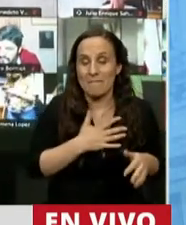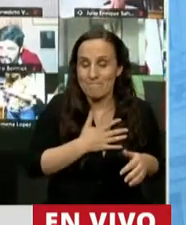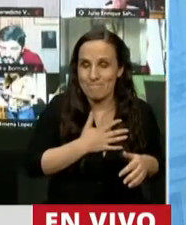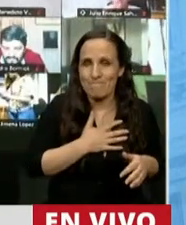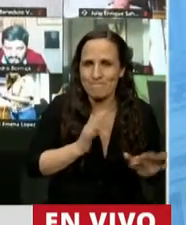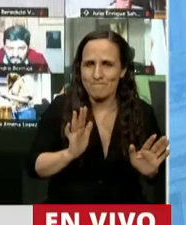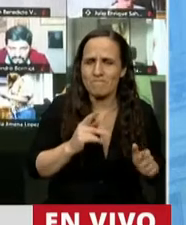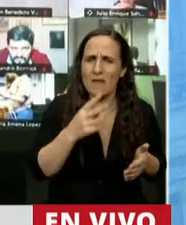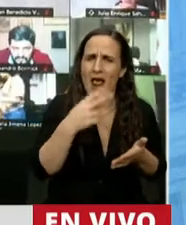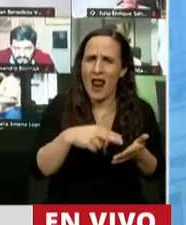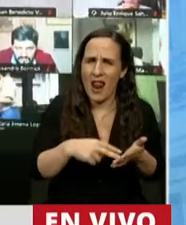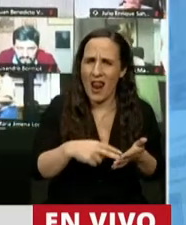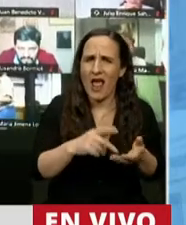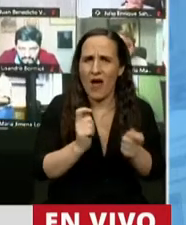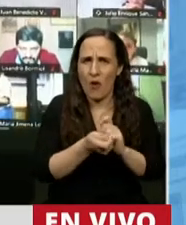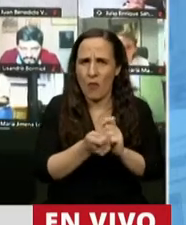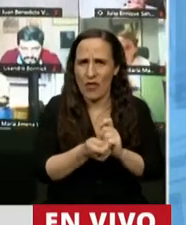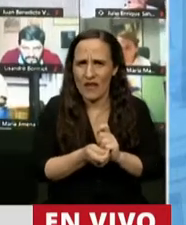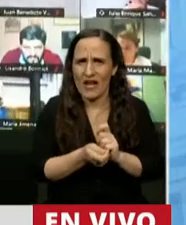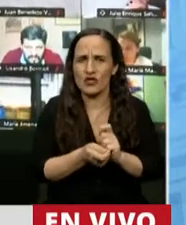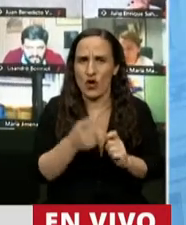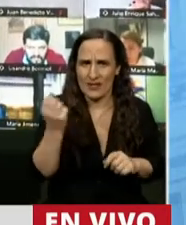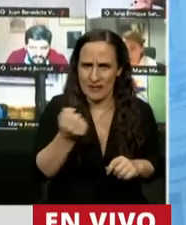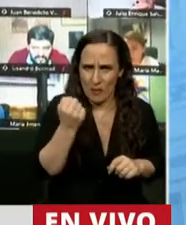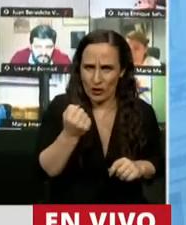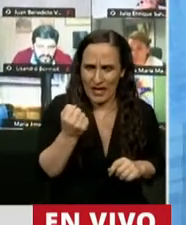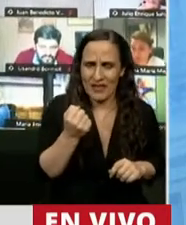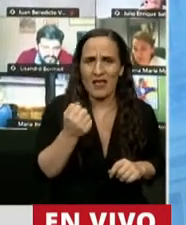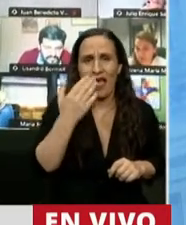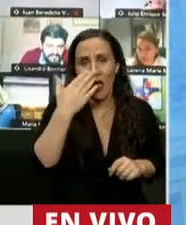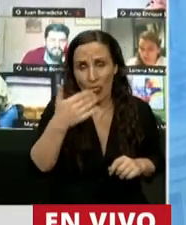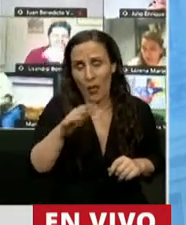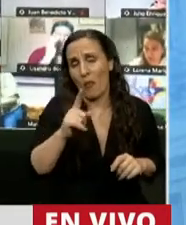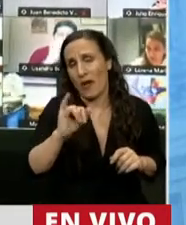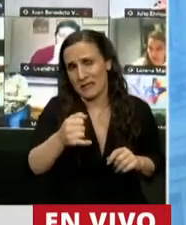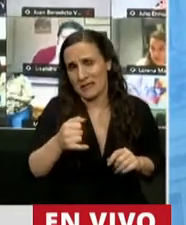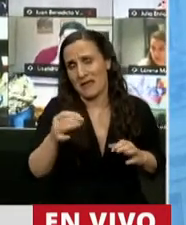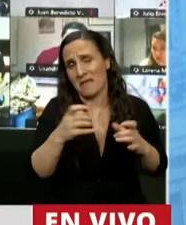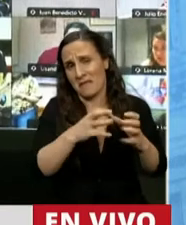leerlo, que son modificaciones sustanciales y después utilizar el debate.